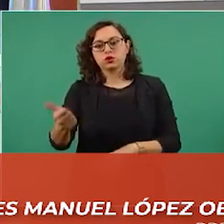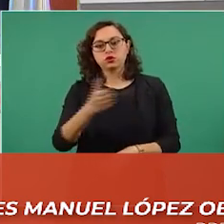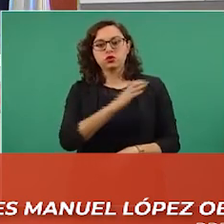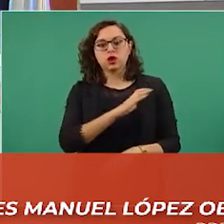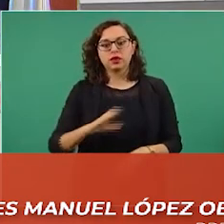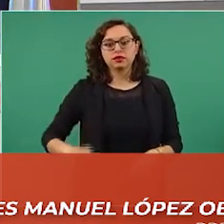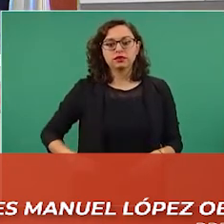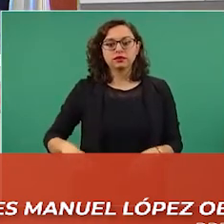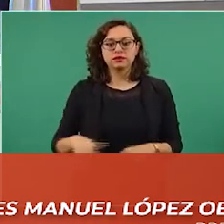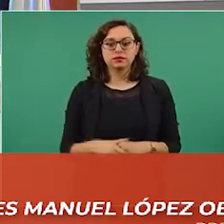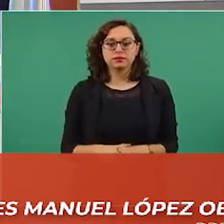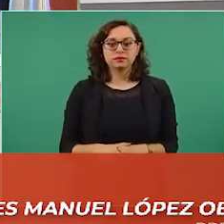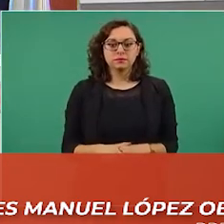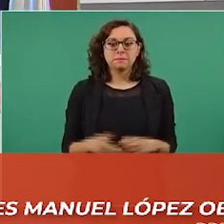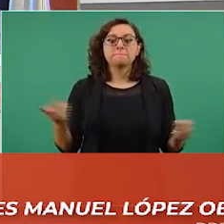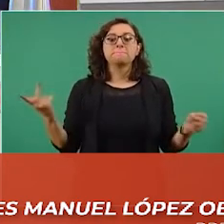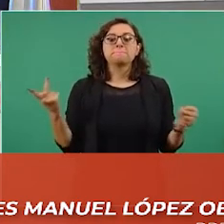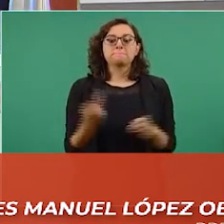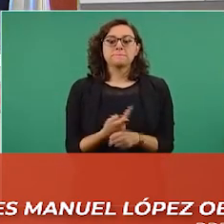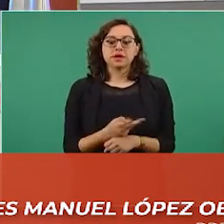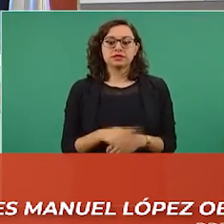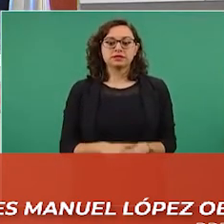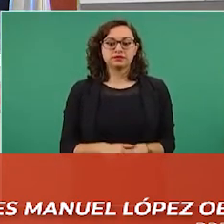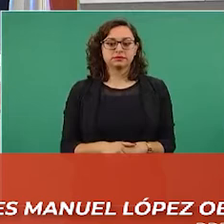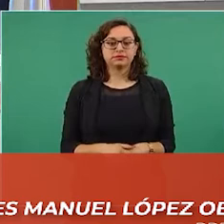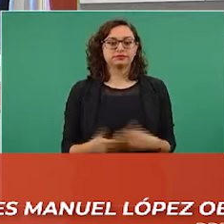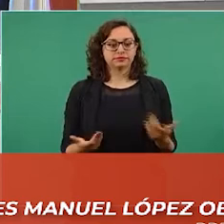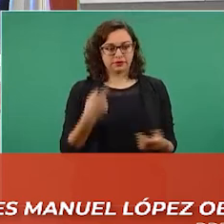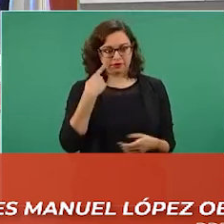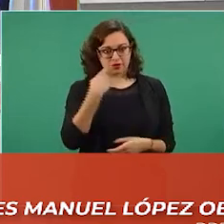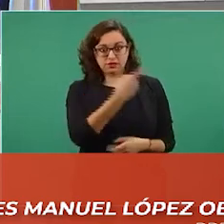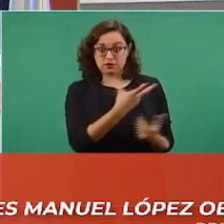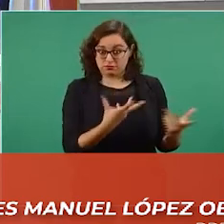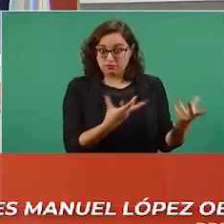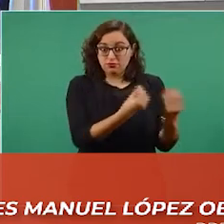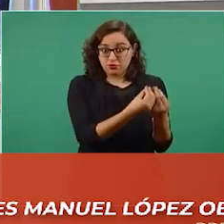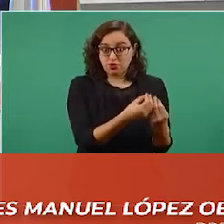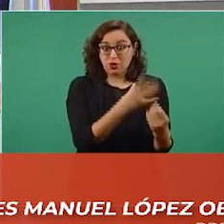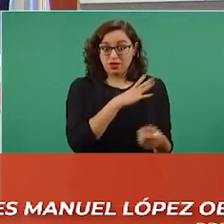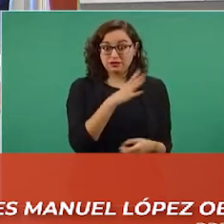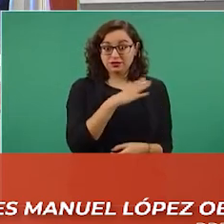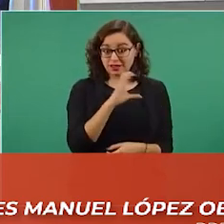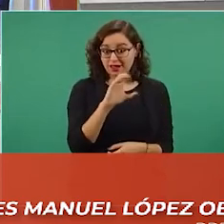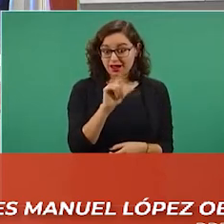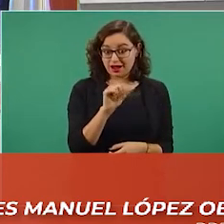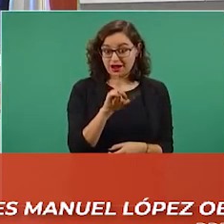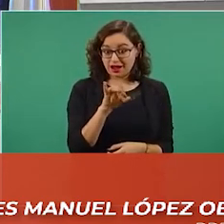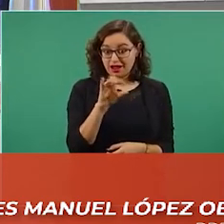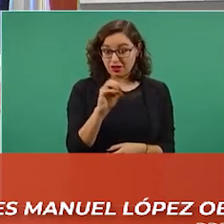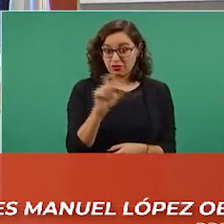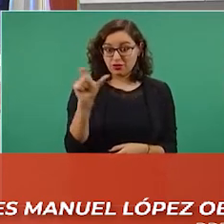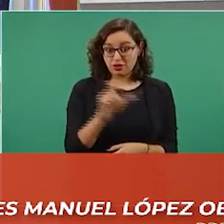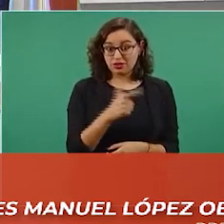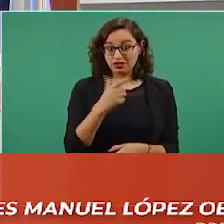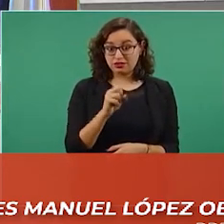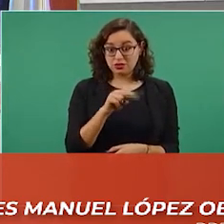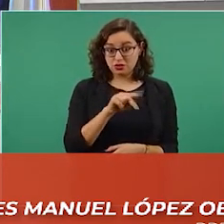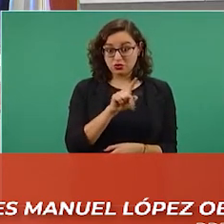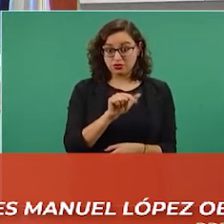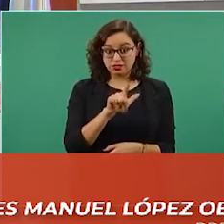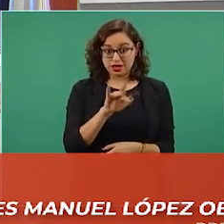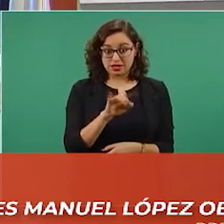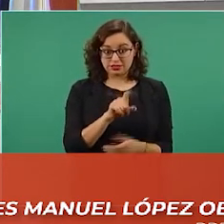Y miren, a ver si no está Claudio X. González su Twitter